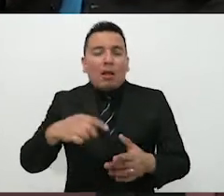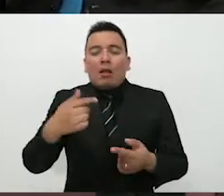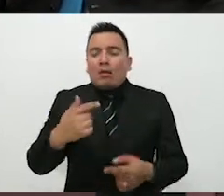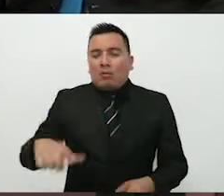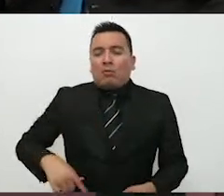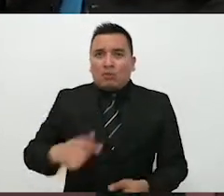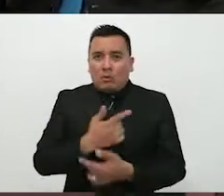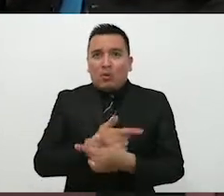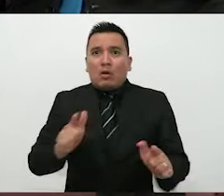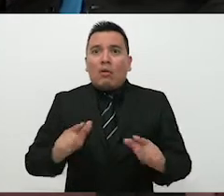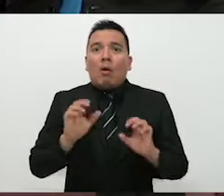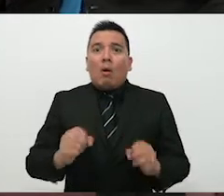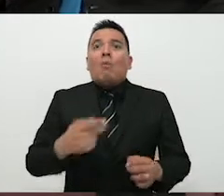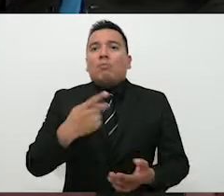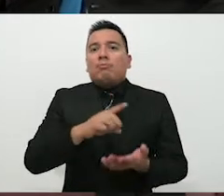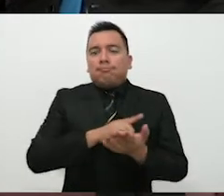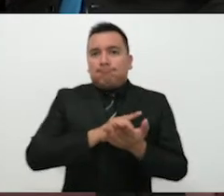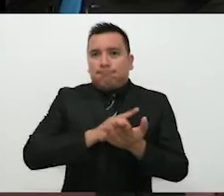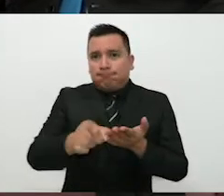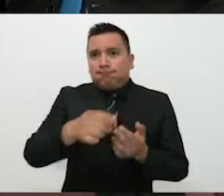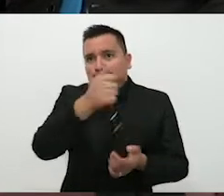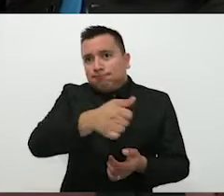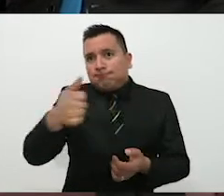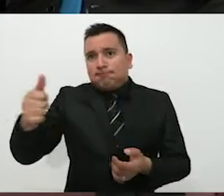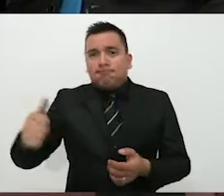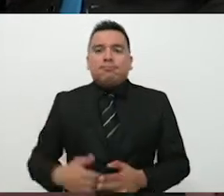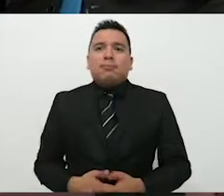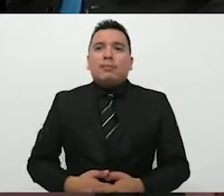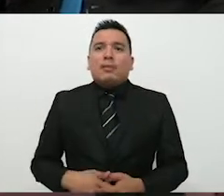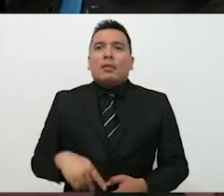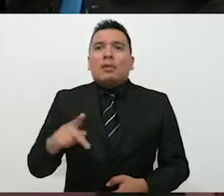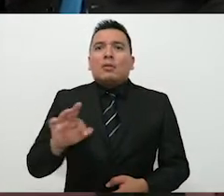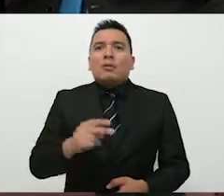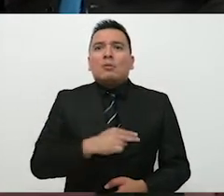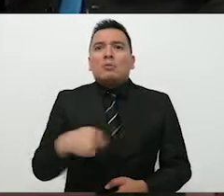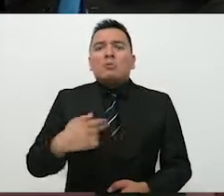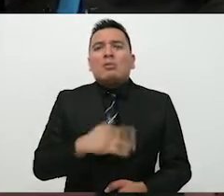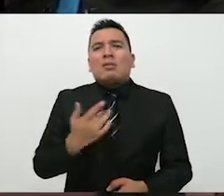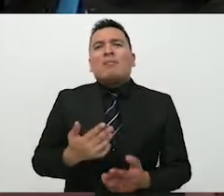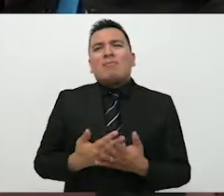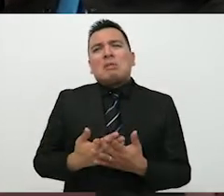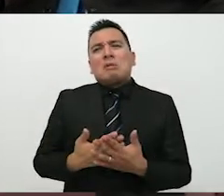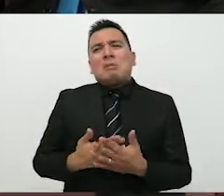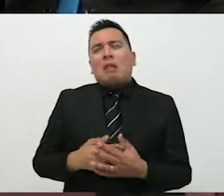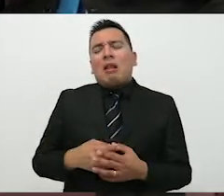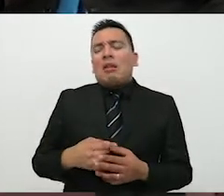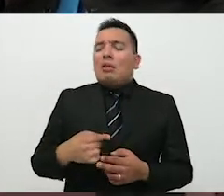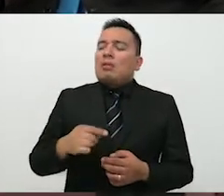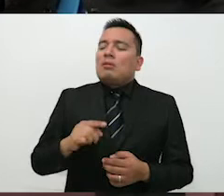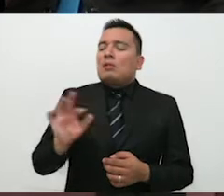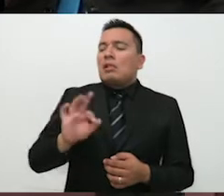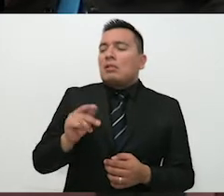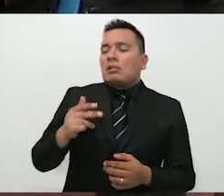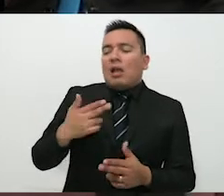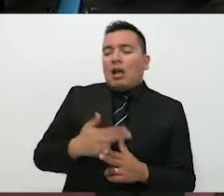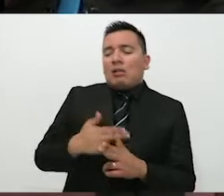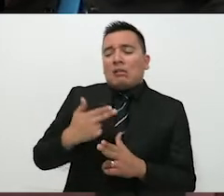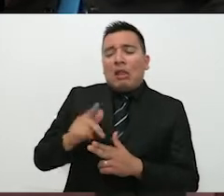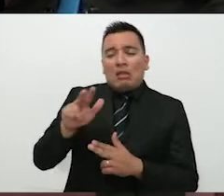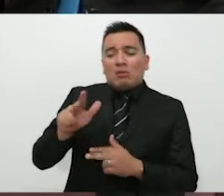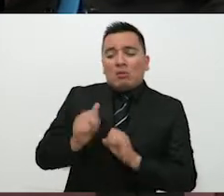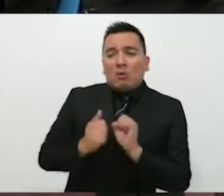sus derechos civiles. Sería como que muy ilógico esperarnos hasta los 18 años para educar en estos valores